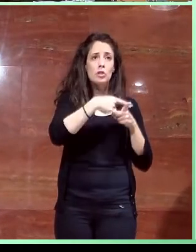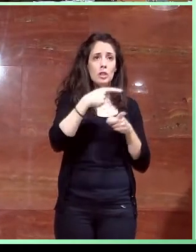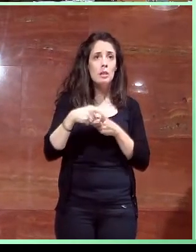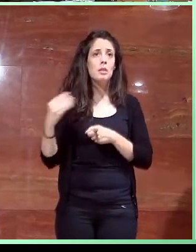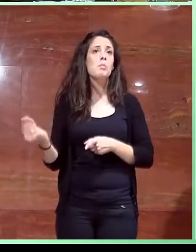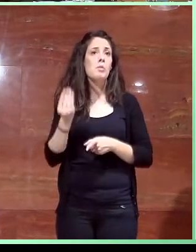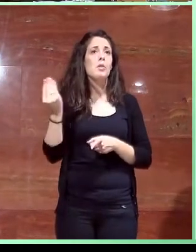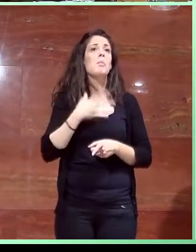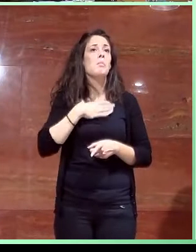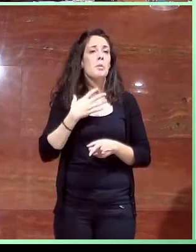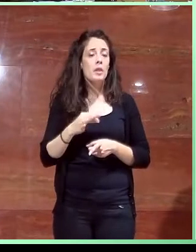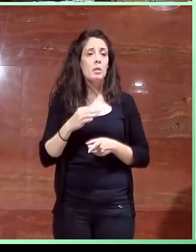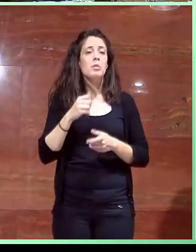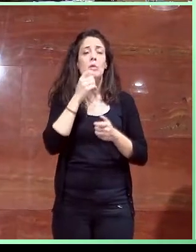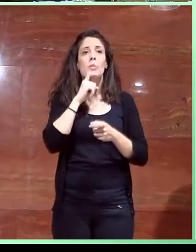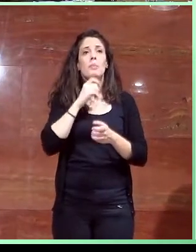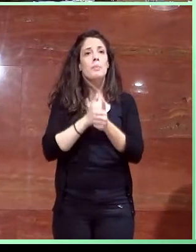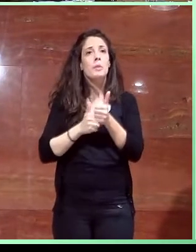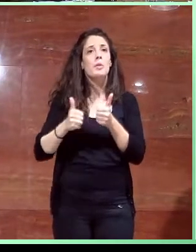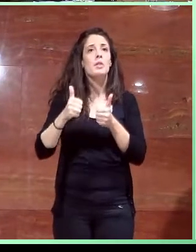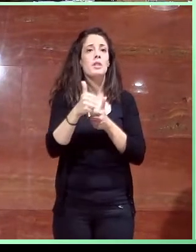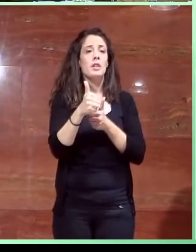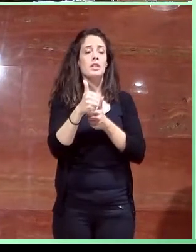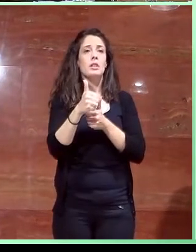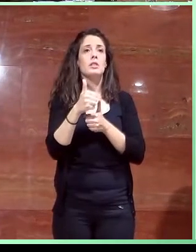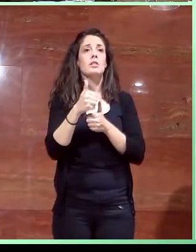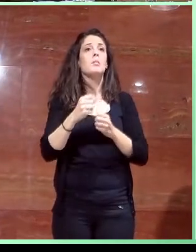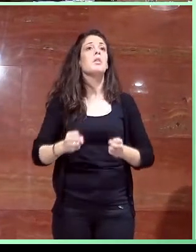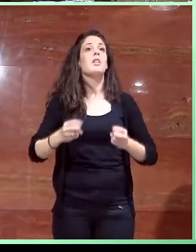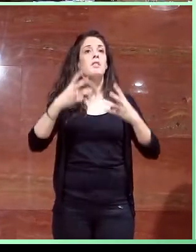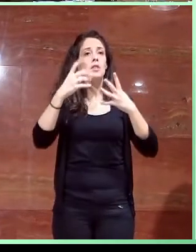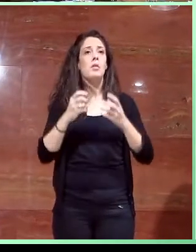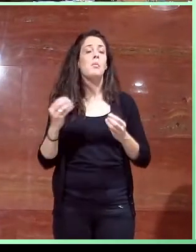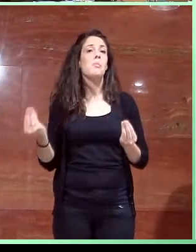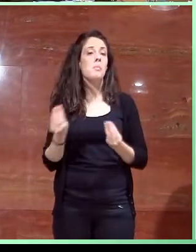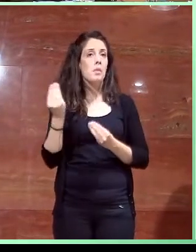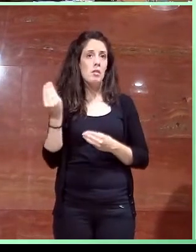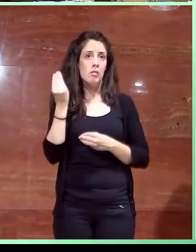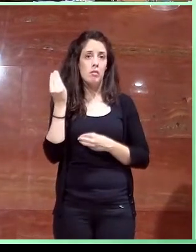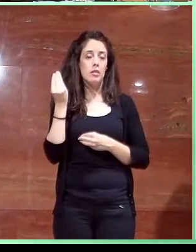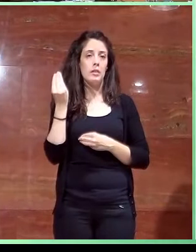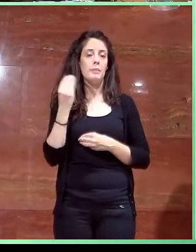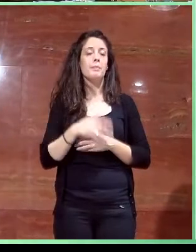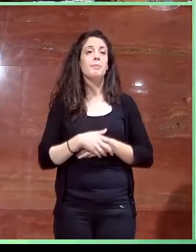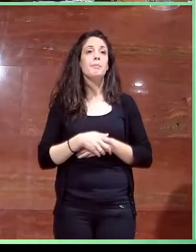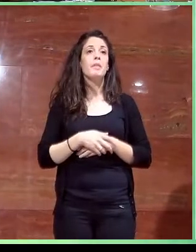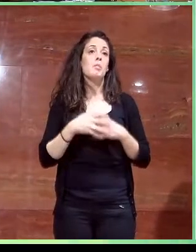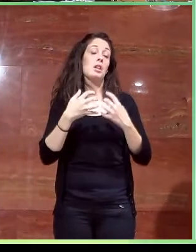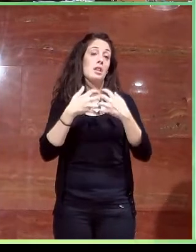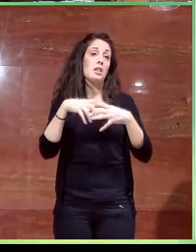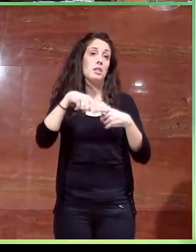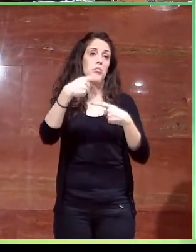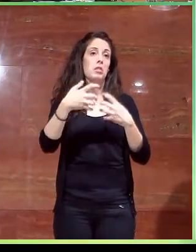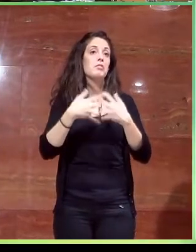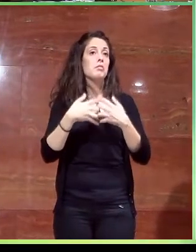buscar esas prioridades o esas mejoras progresivas del edificio para que empezara a funcionar un poco mejor y, sobre todo,